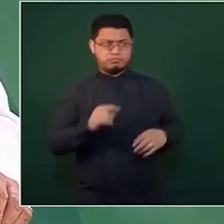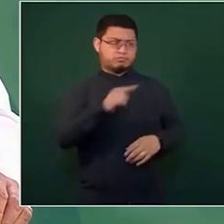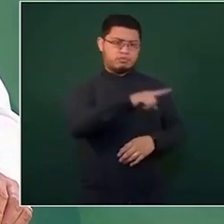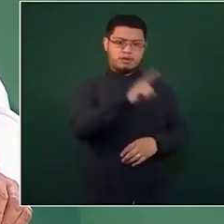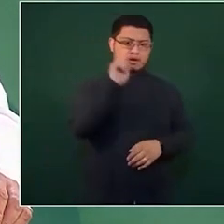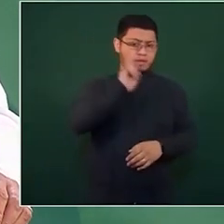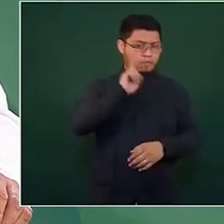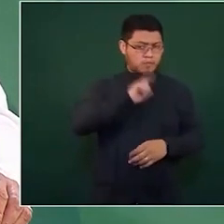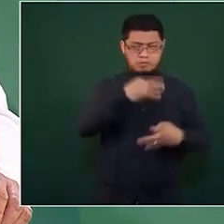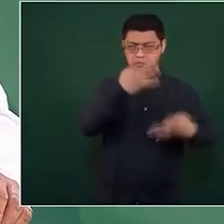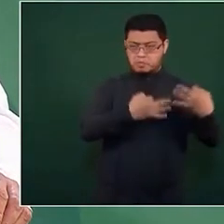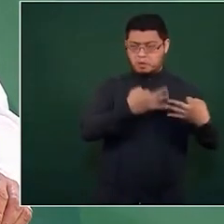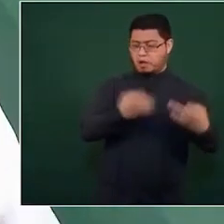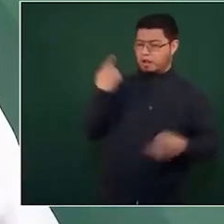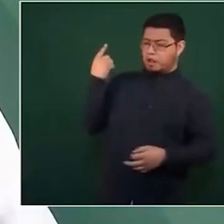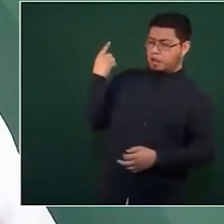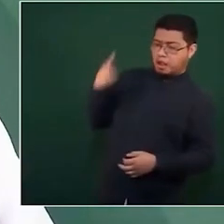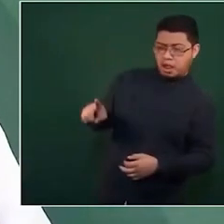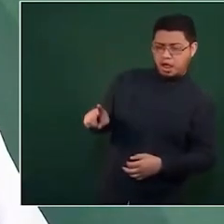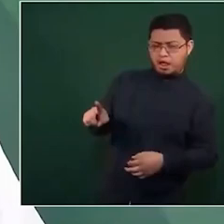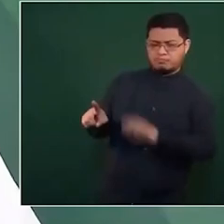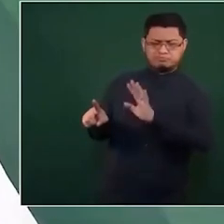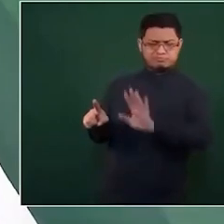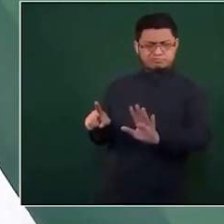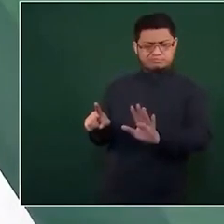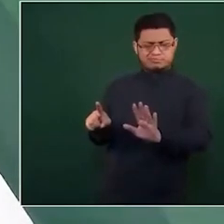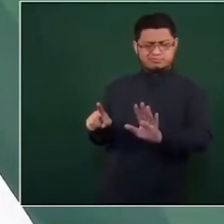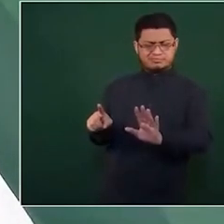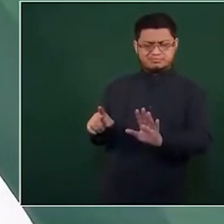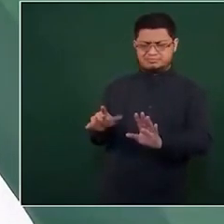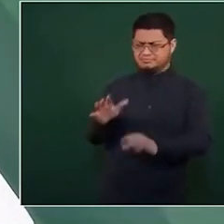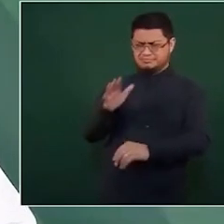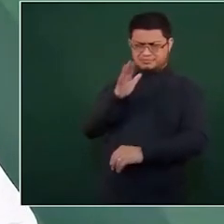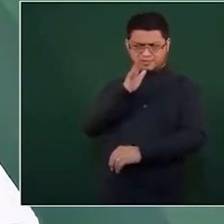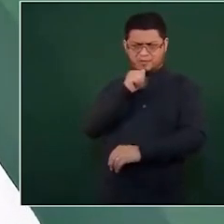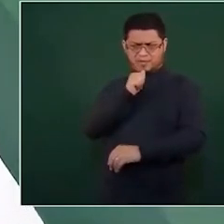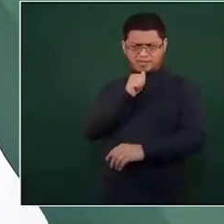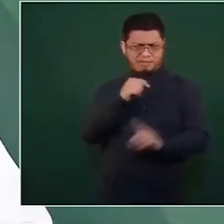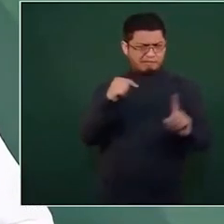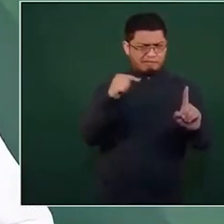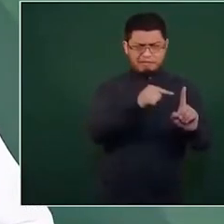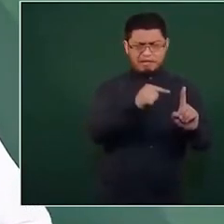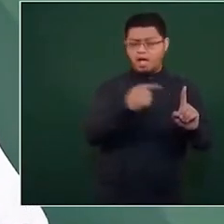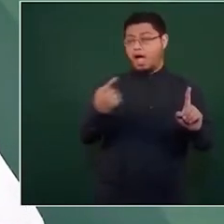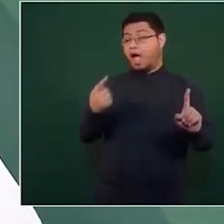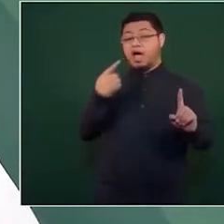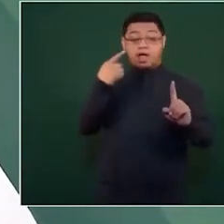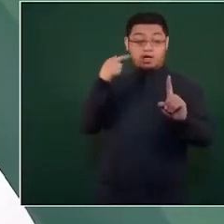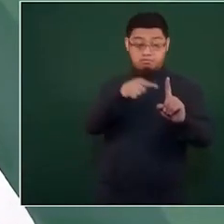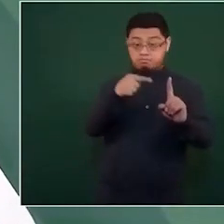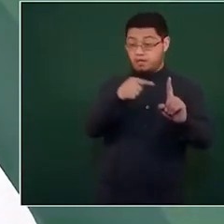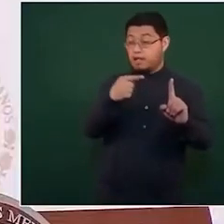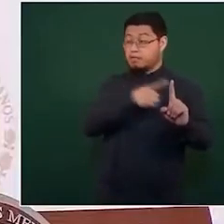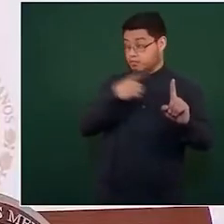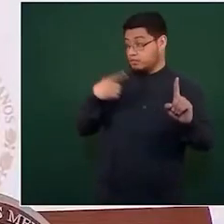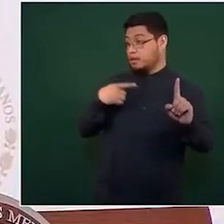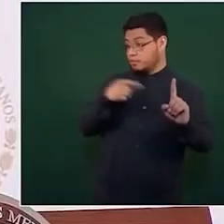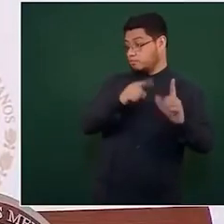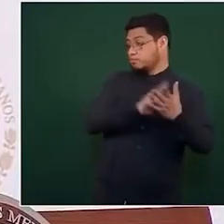porque una solicitud individual no puede tener efectos generales y aquí con el argumento de que